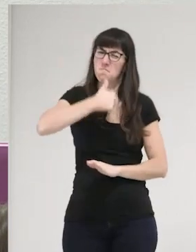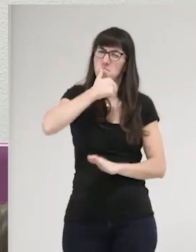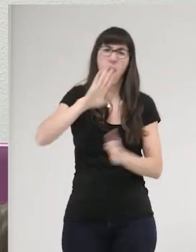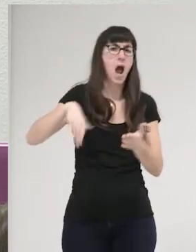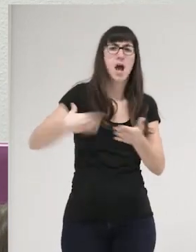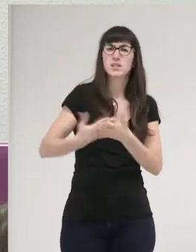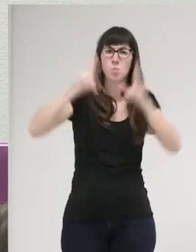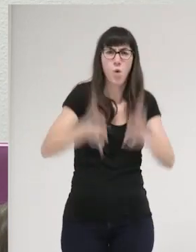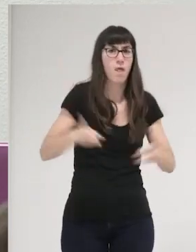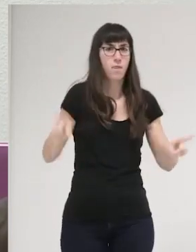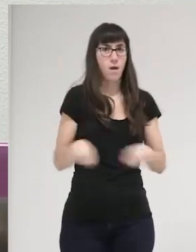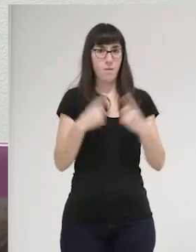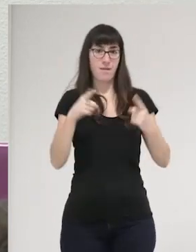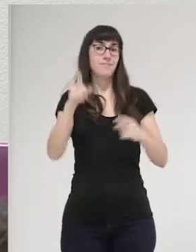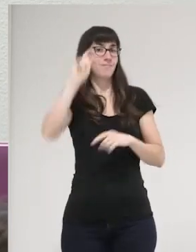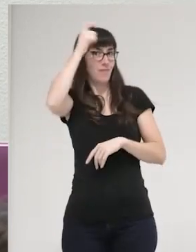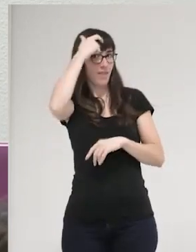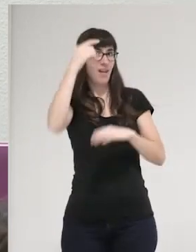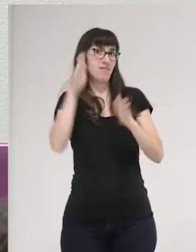Sería un poco esa idea.